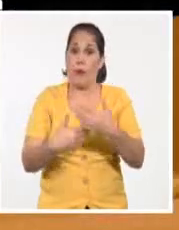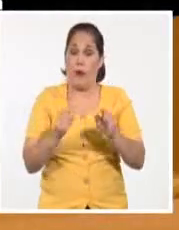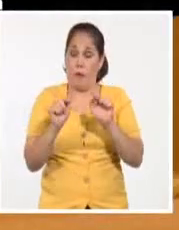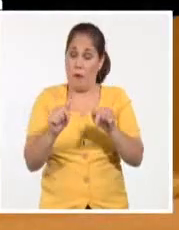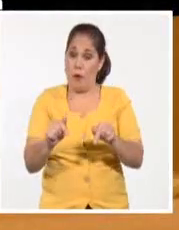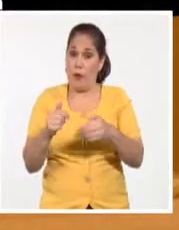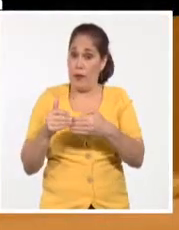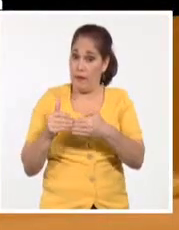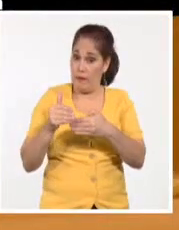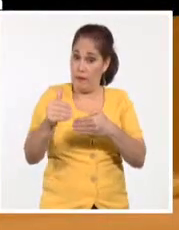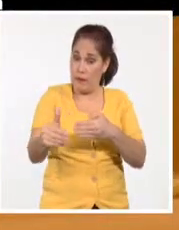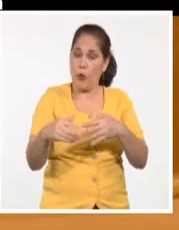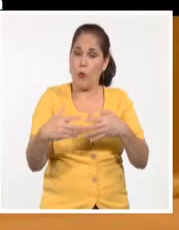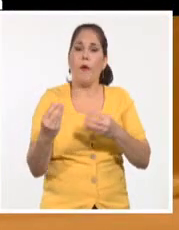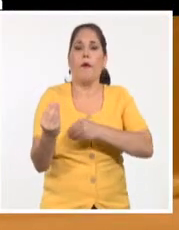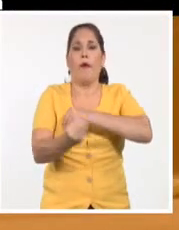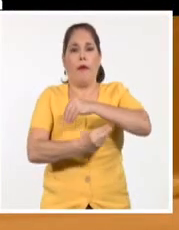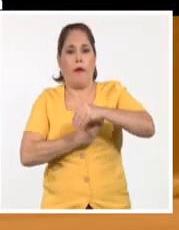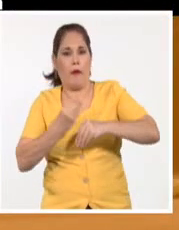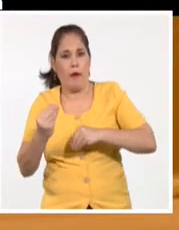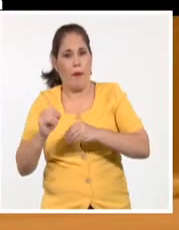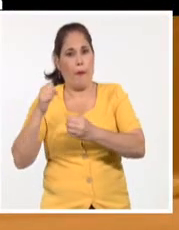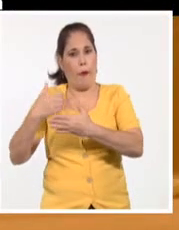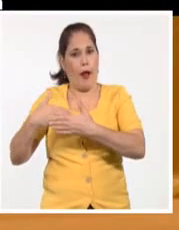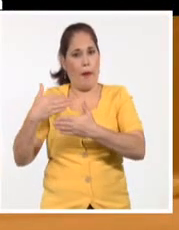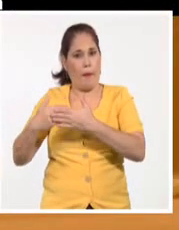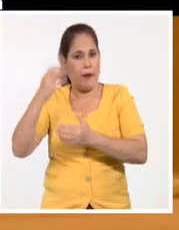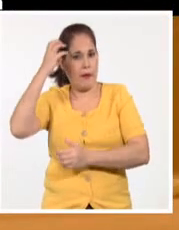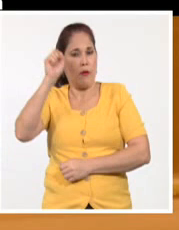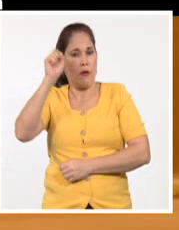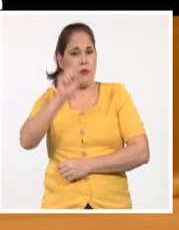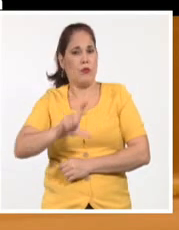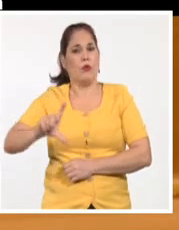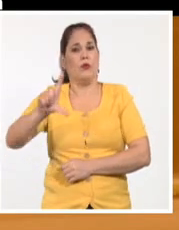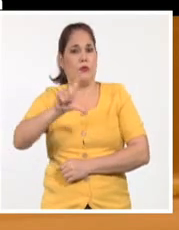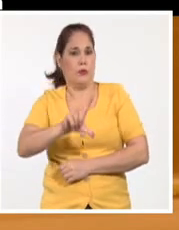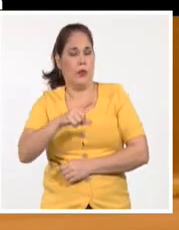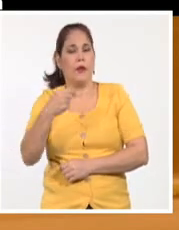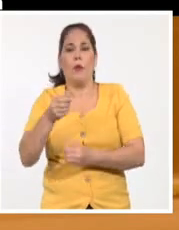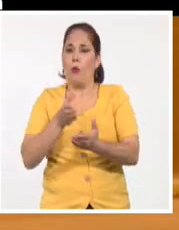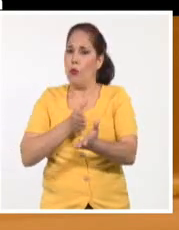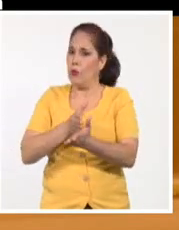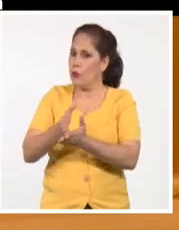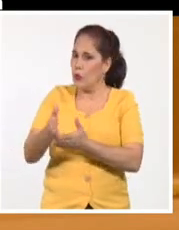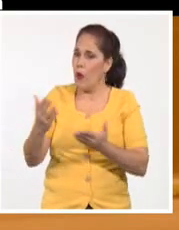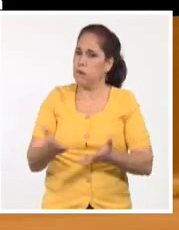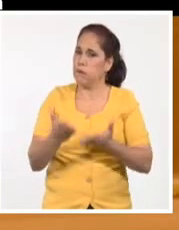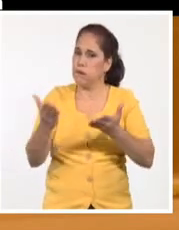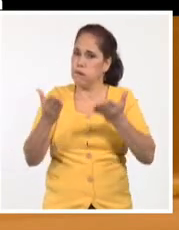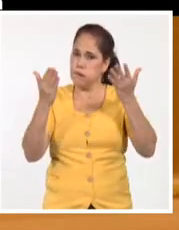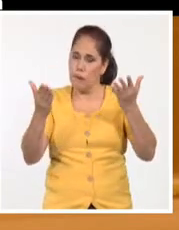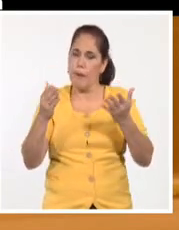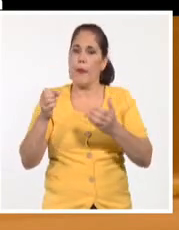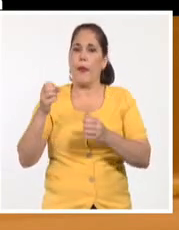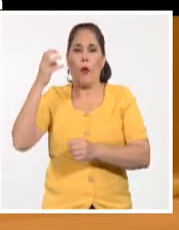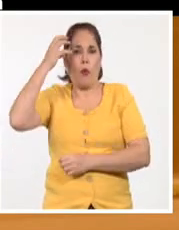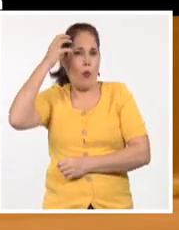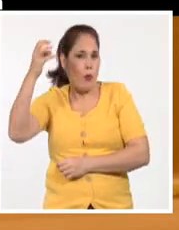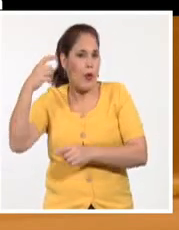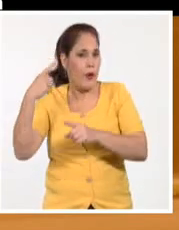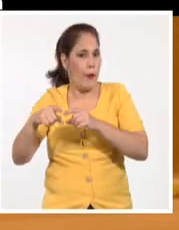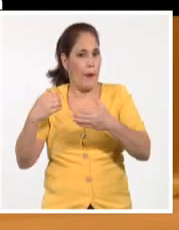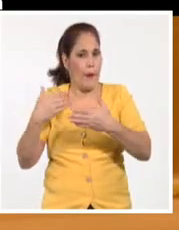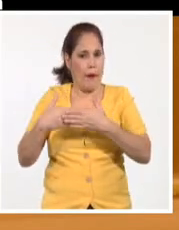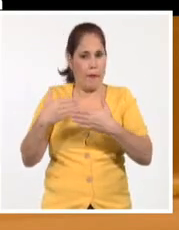por delante está la transformación de la empresa estatal socialista, continuar avanzando en la ampliación del sector estatal y que